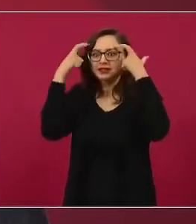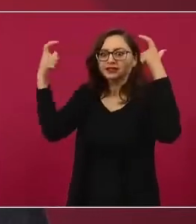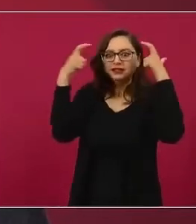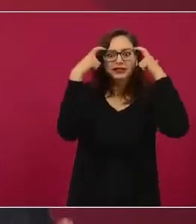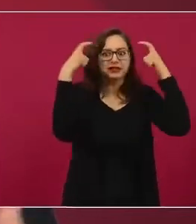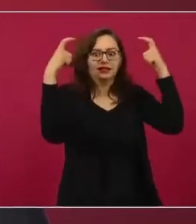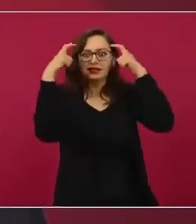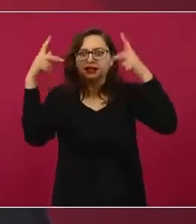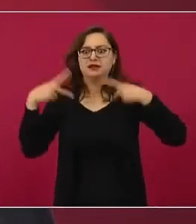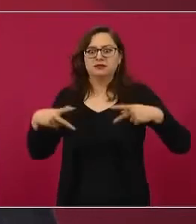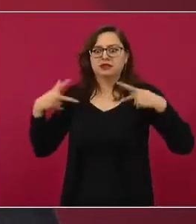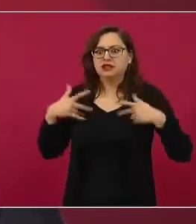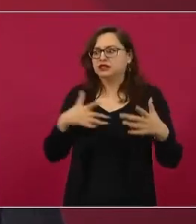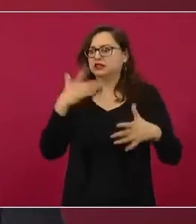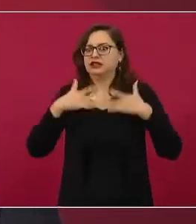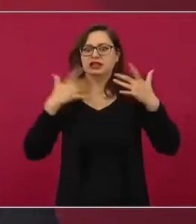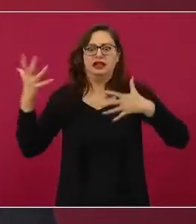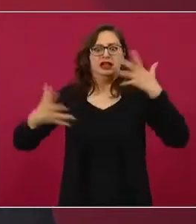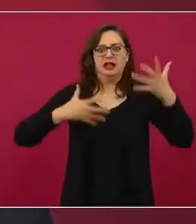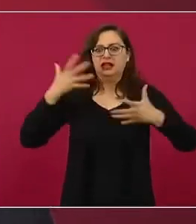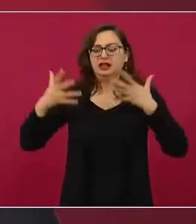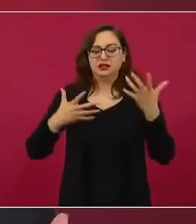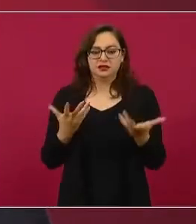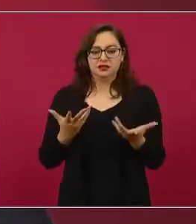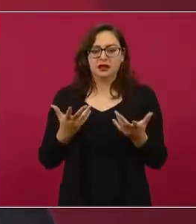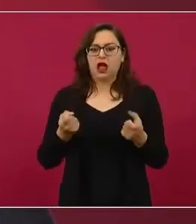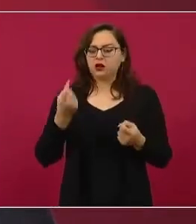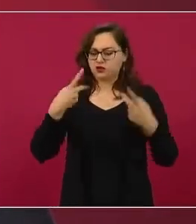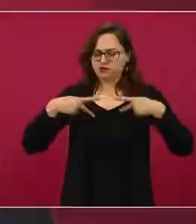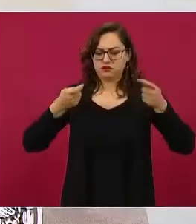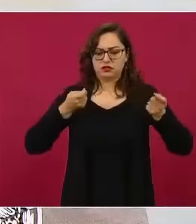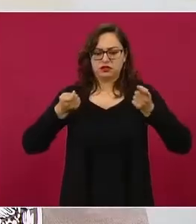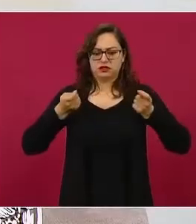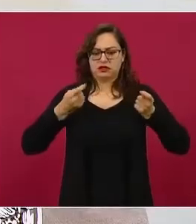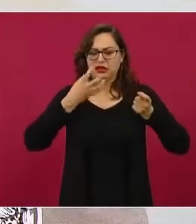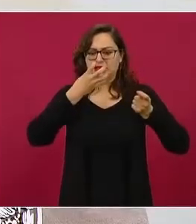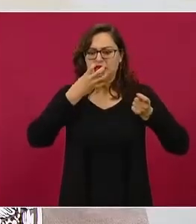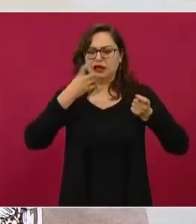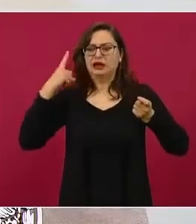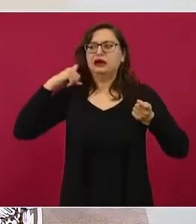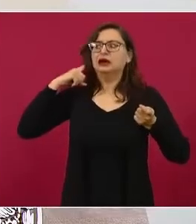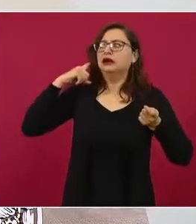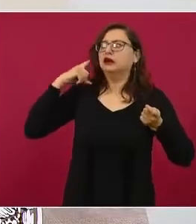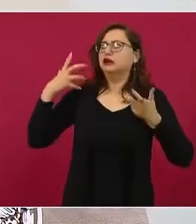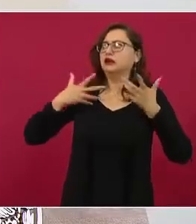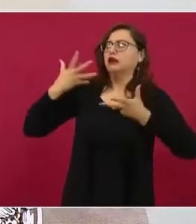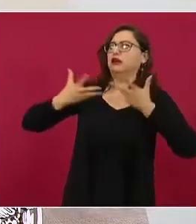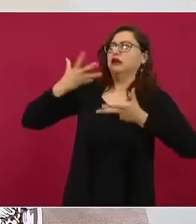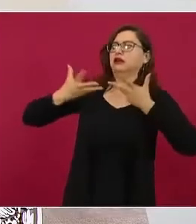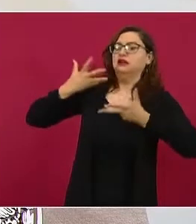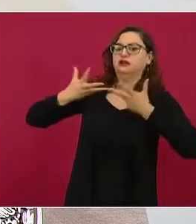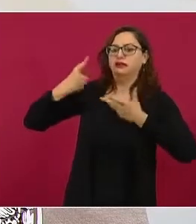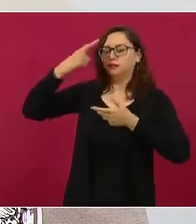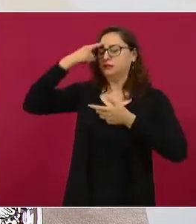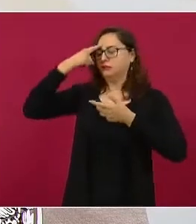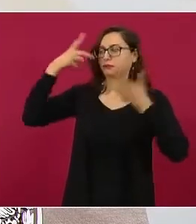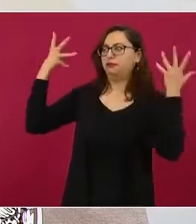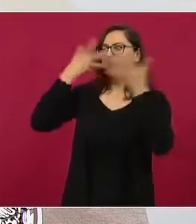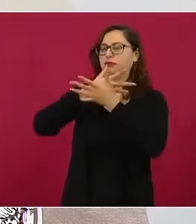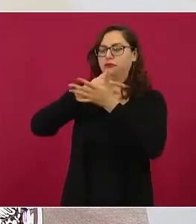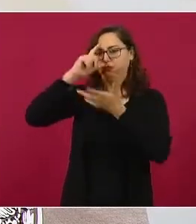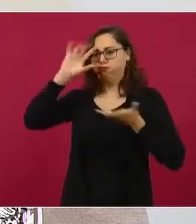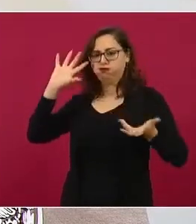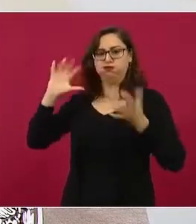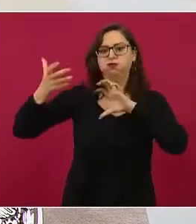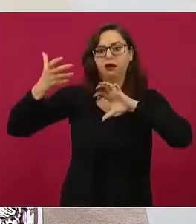otras personas que mantienen la calma la pierdan o quien ya está sin calma no sepa qué hacer. Hay un bloqueo mental,